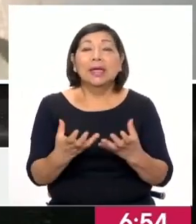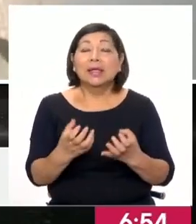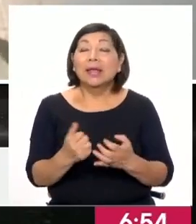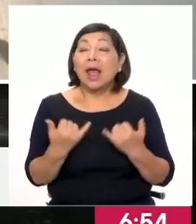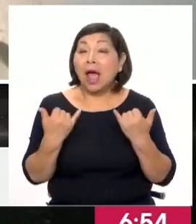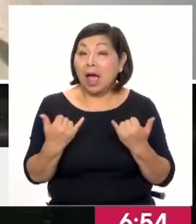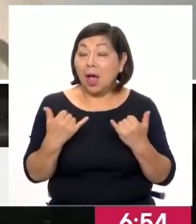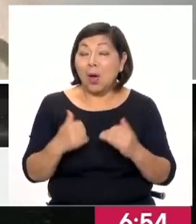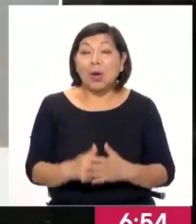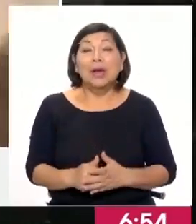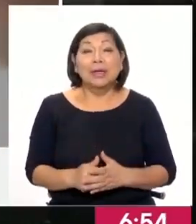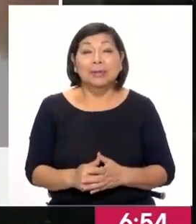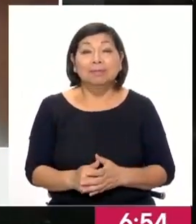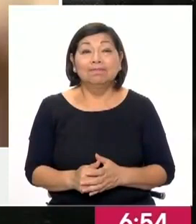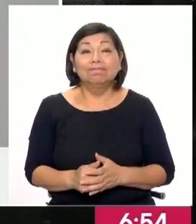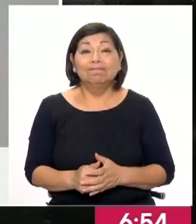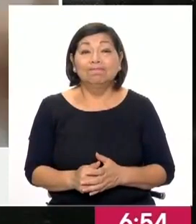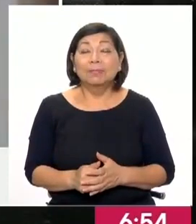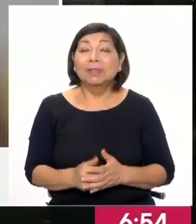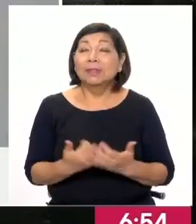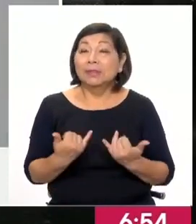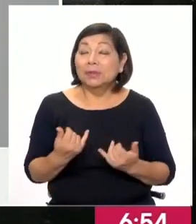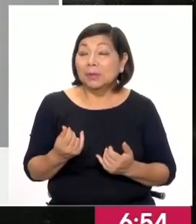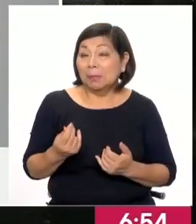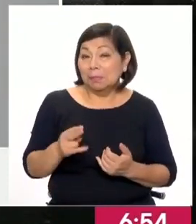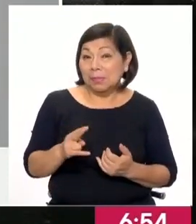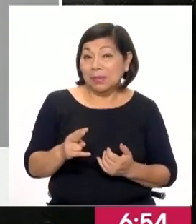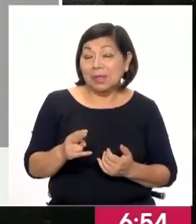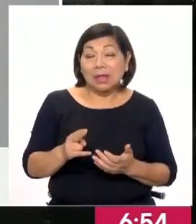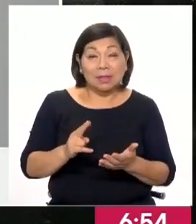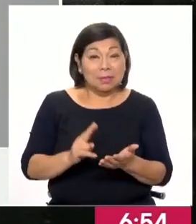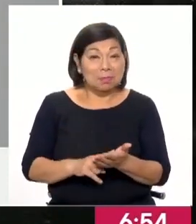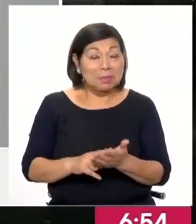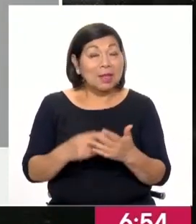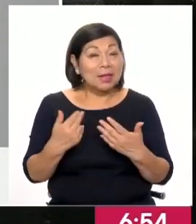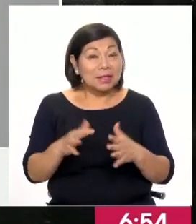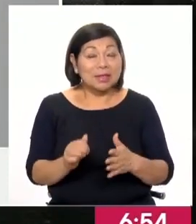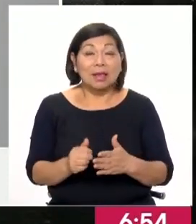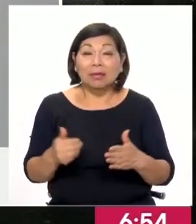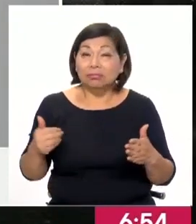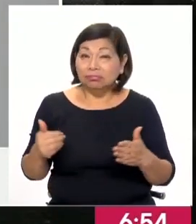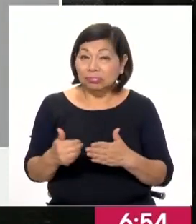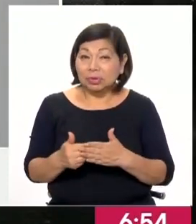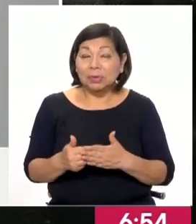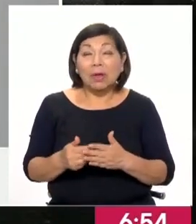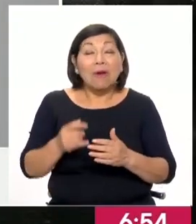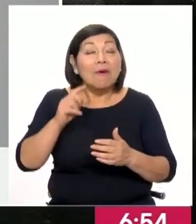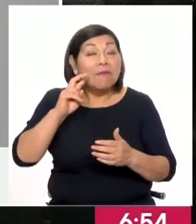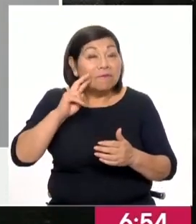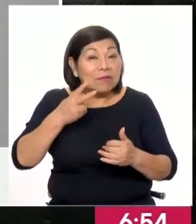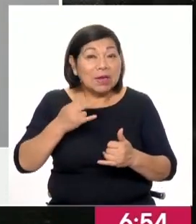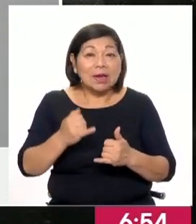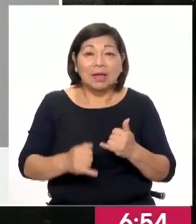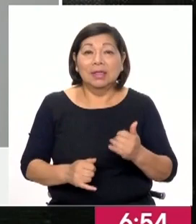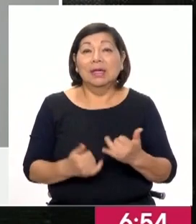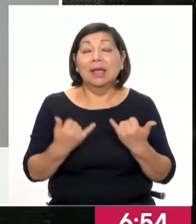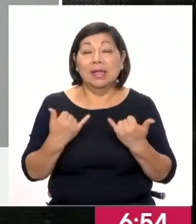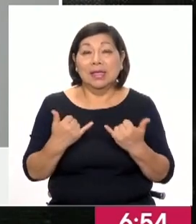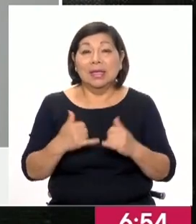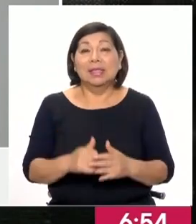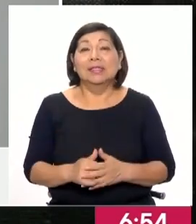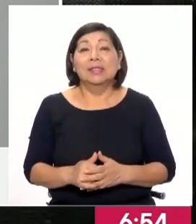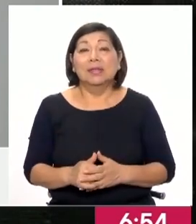Ahora, más bien, esa subida de tasas ya está cerca de su final, ¿no? Entonces, eso